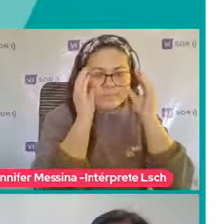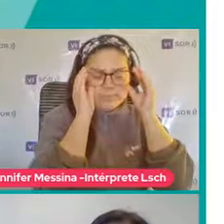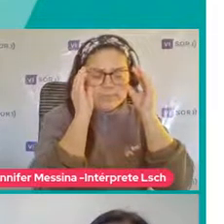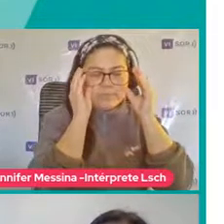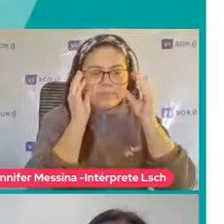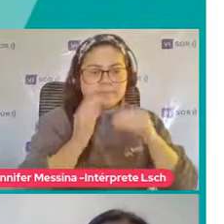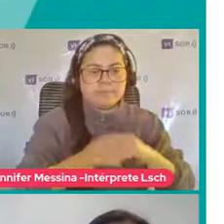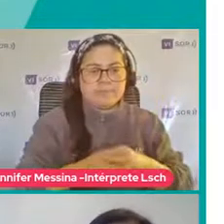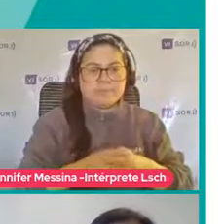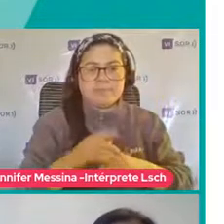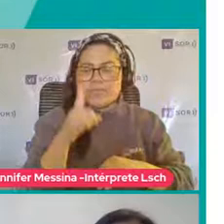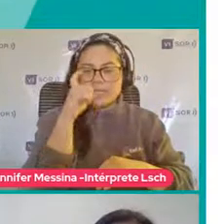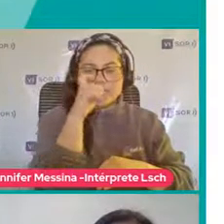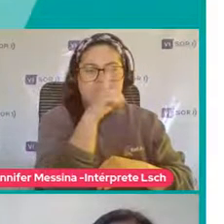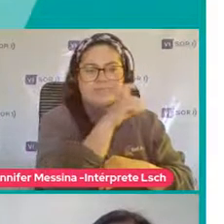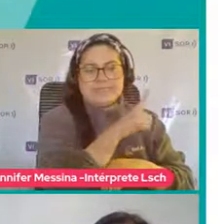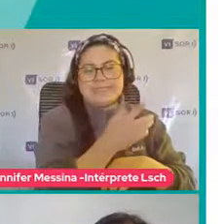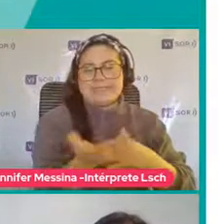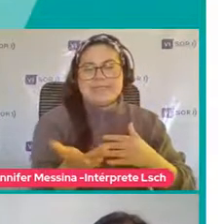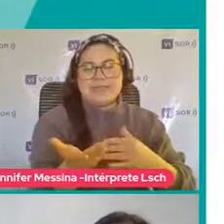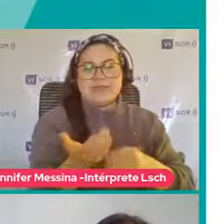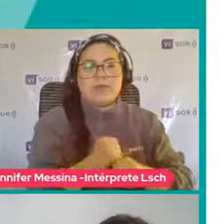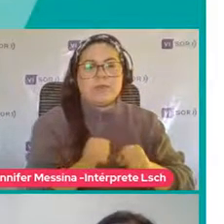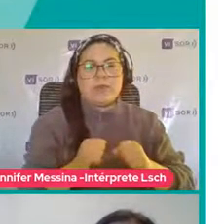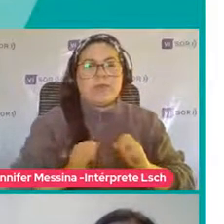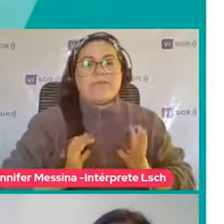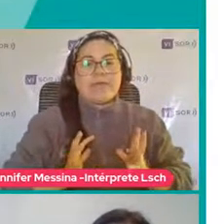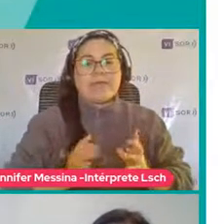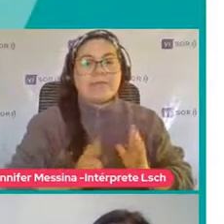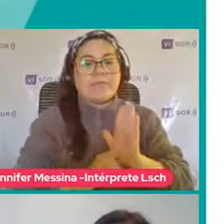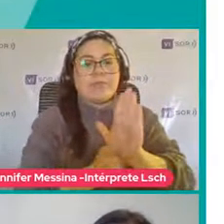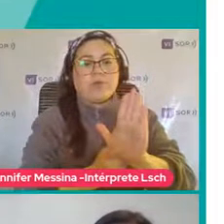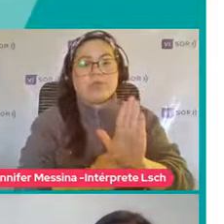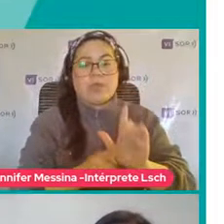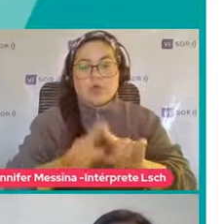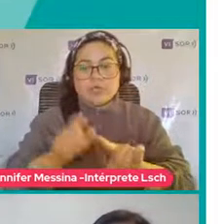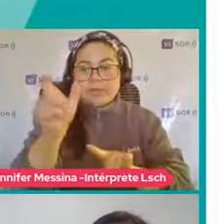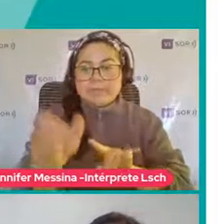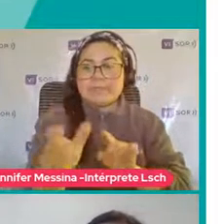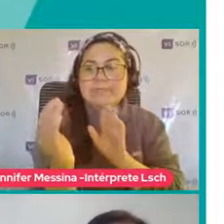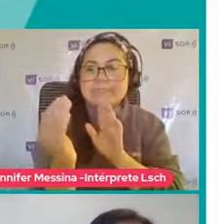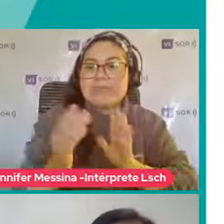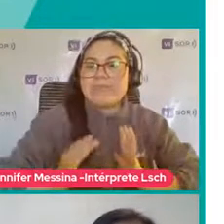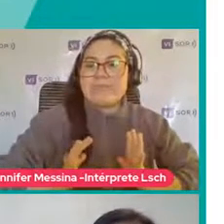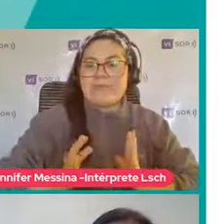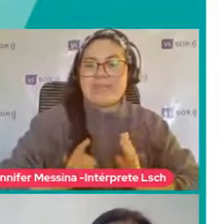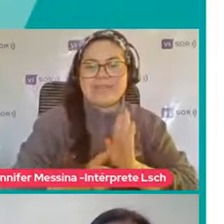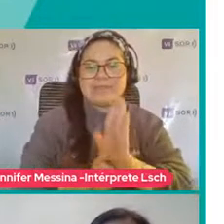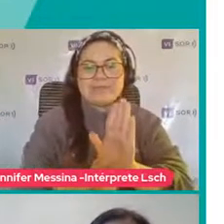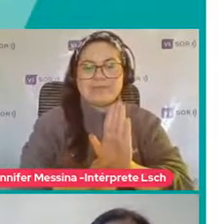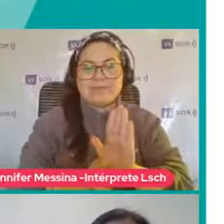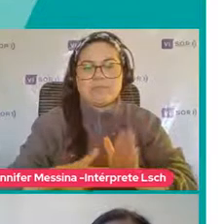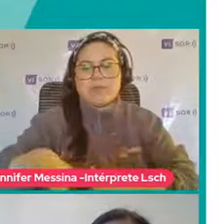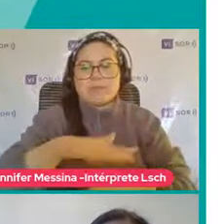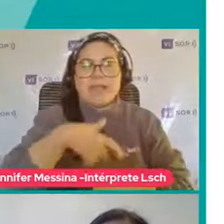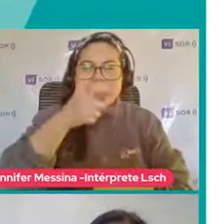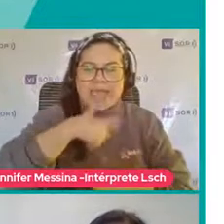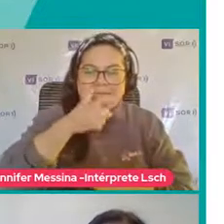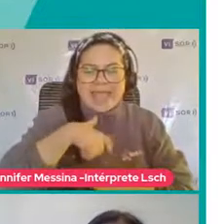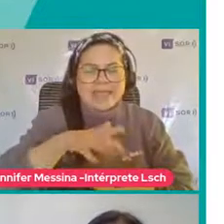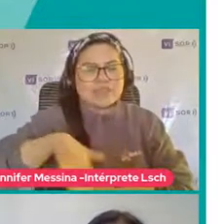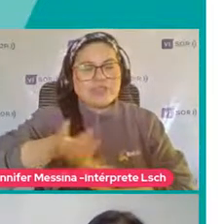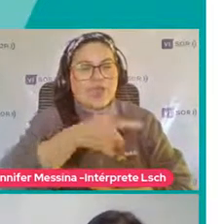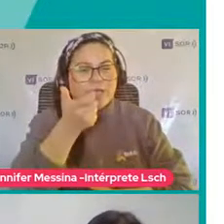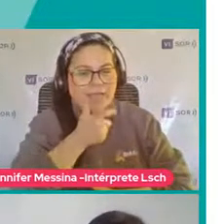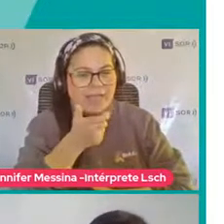Se les dificulta Expresar esa alegría Con un otro O sea Hay una situación Que es súper chistosa Pero en general Ellos se